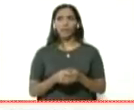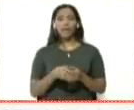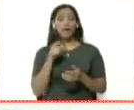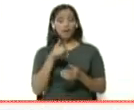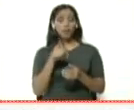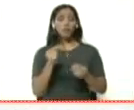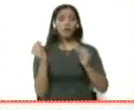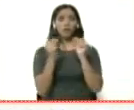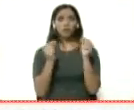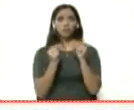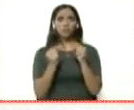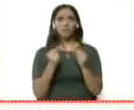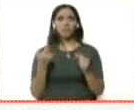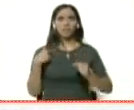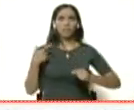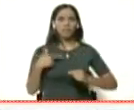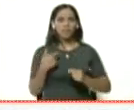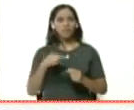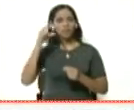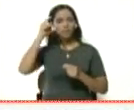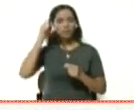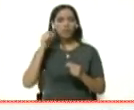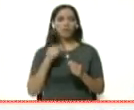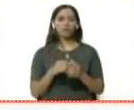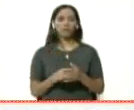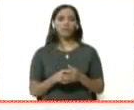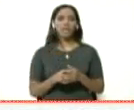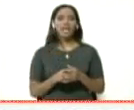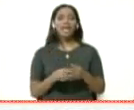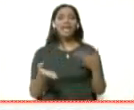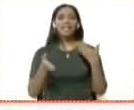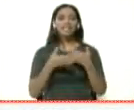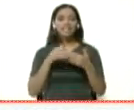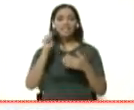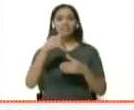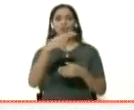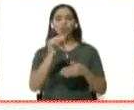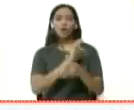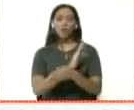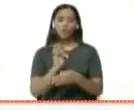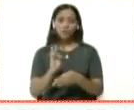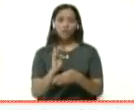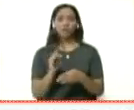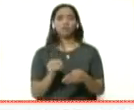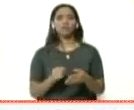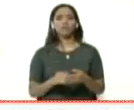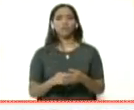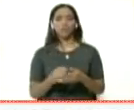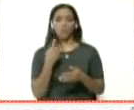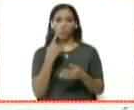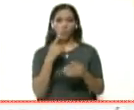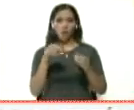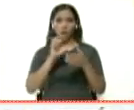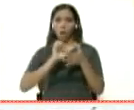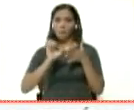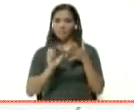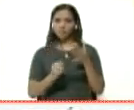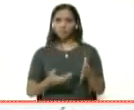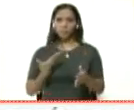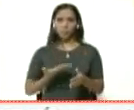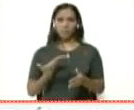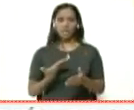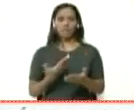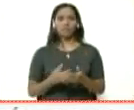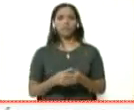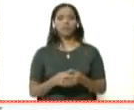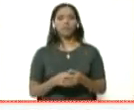discusiones que teníamos y que hemos tenido en estos días es el cierre o no de las fronteras. Y bueno, uno de los elementos ahí importantes en el análisis